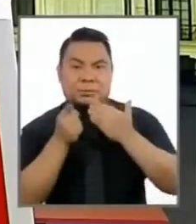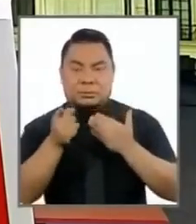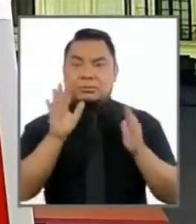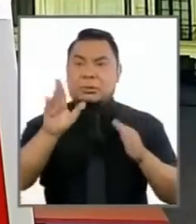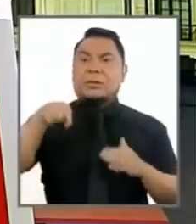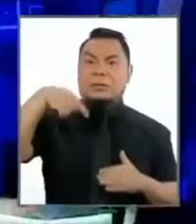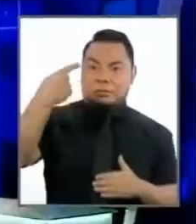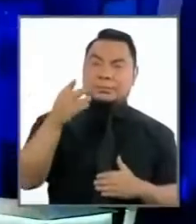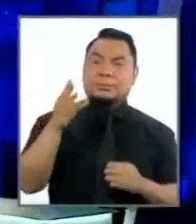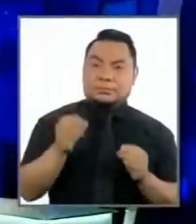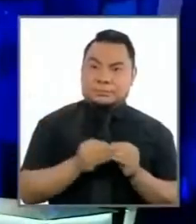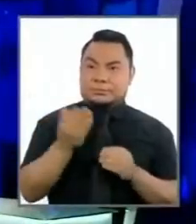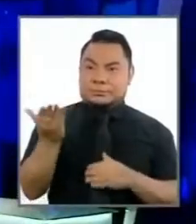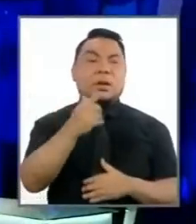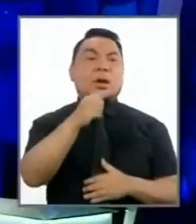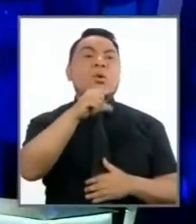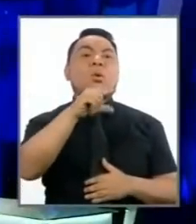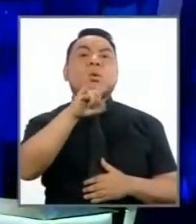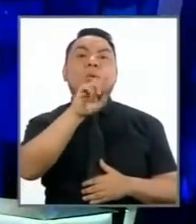El turno para el señor Guzmán.